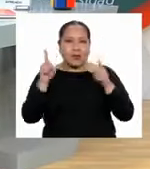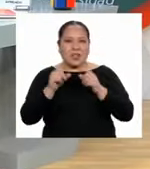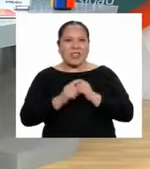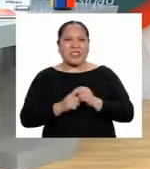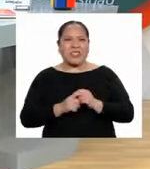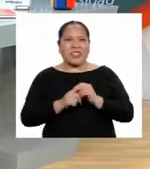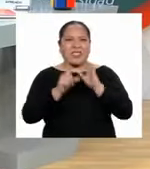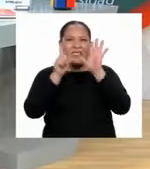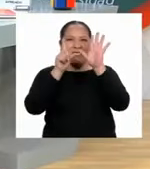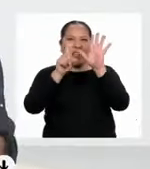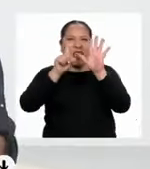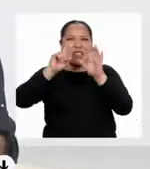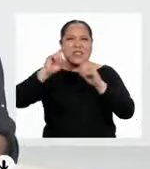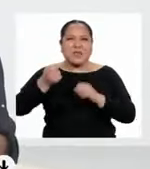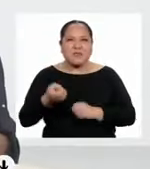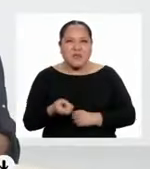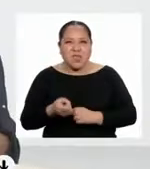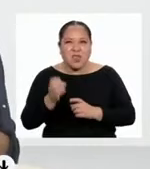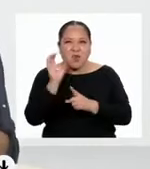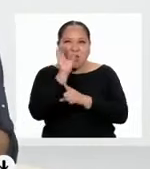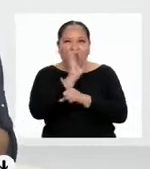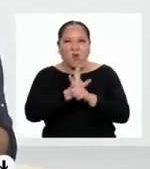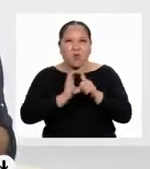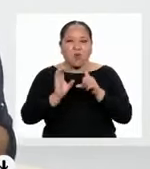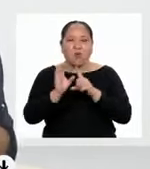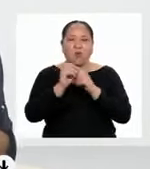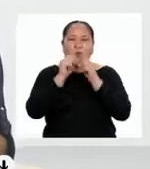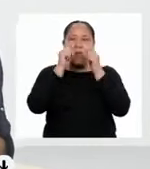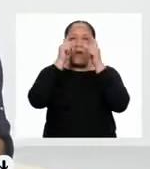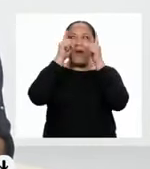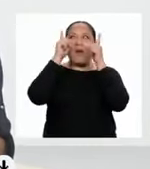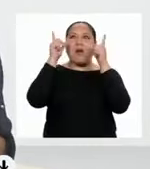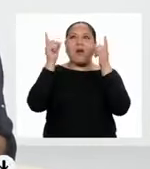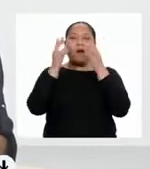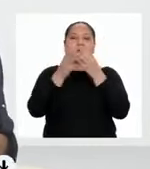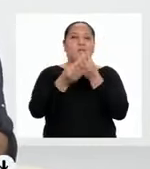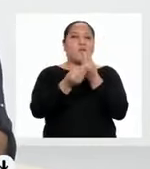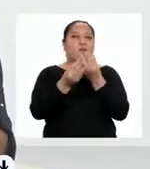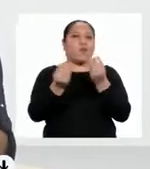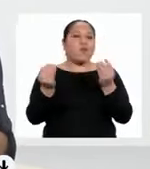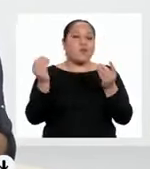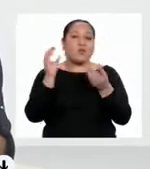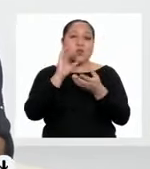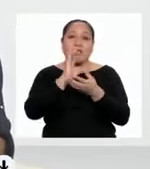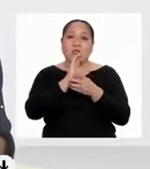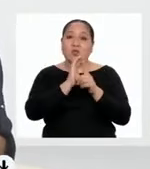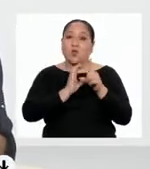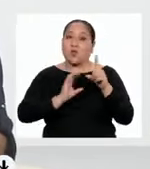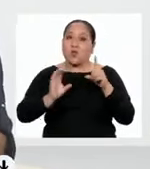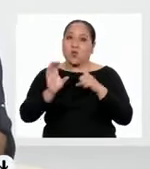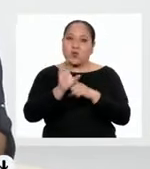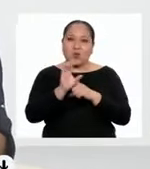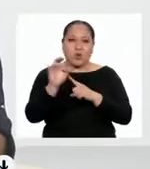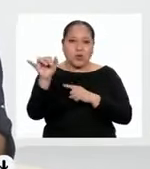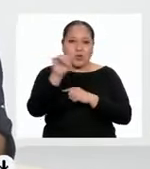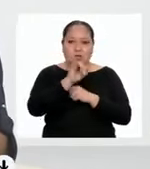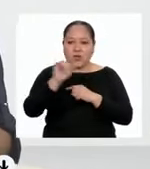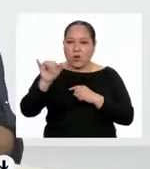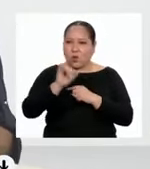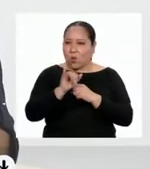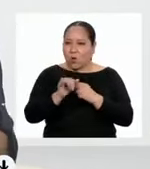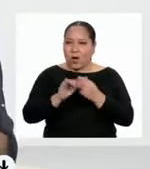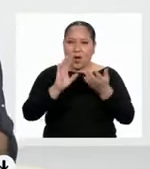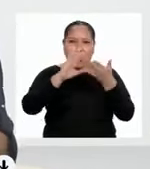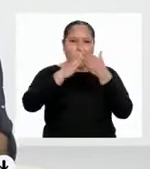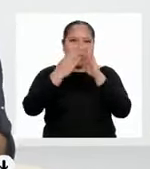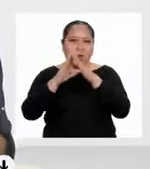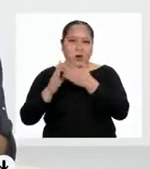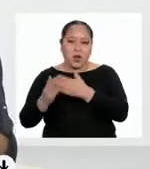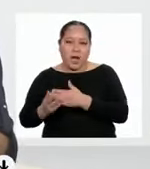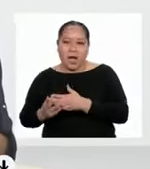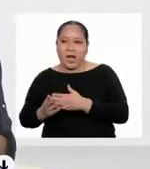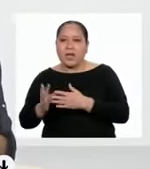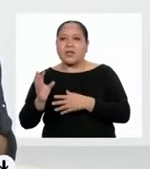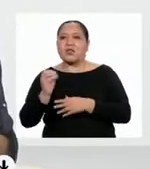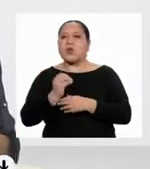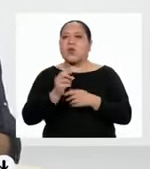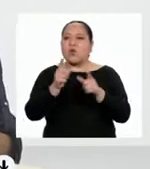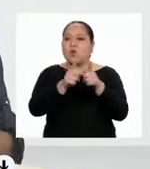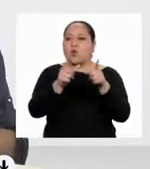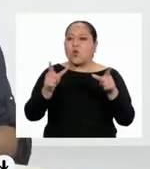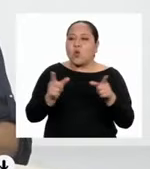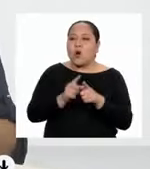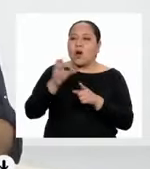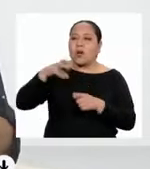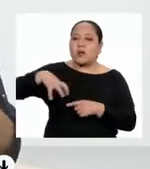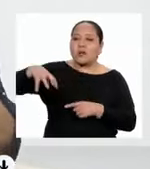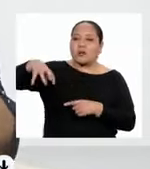culturas! Existen tantas culturas como comunidades, pueblos o lugares hay en el